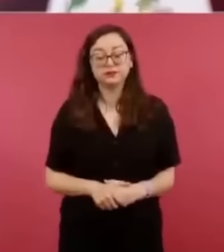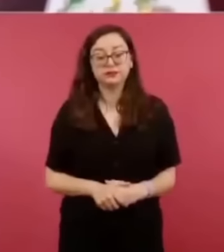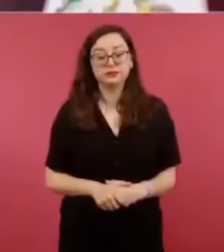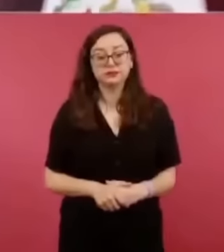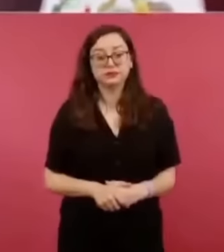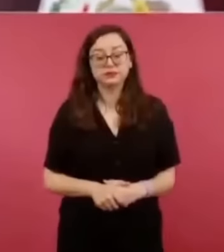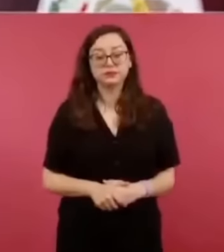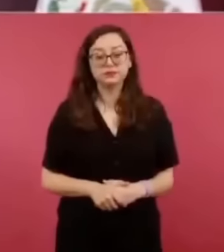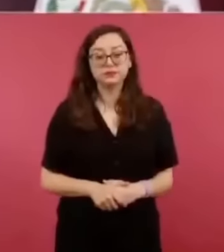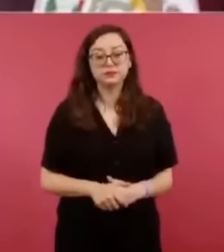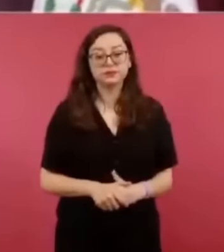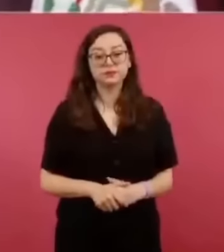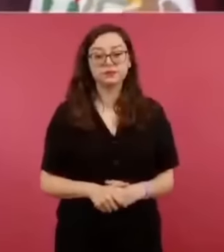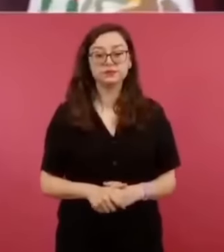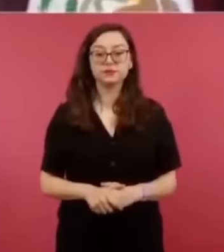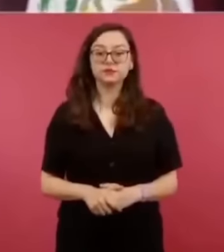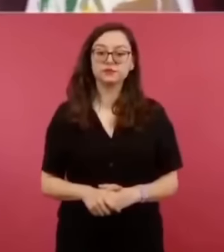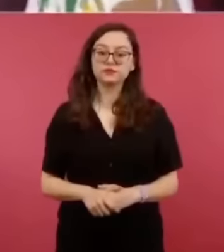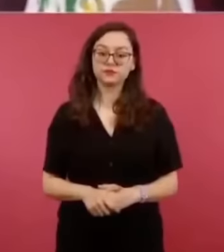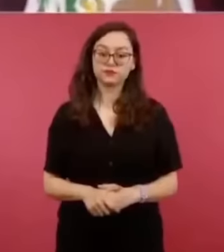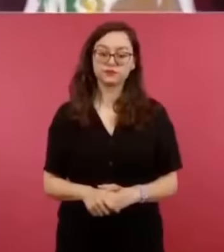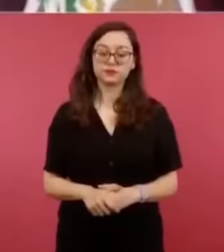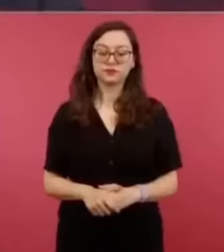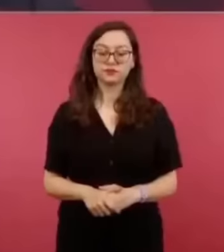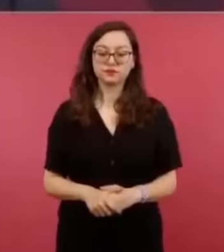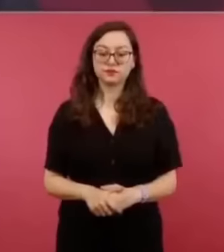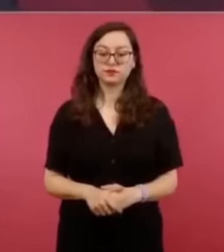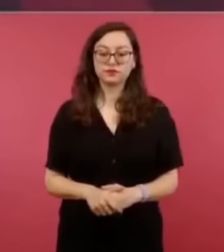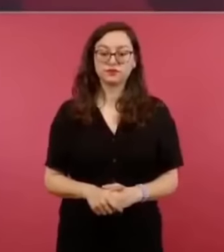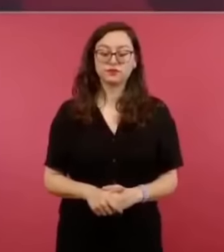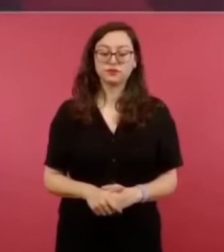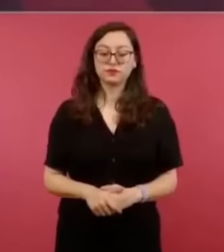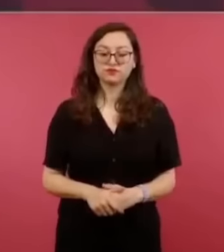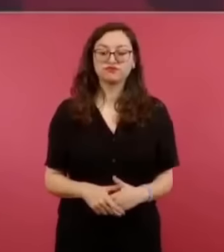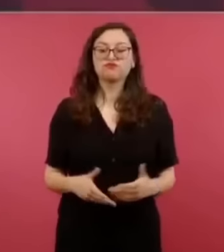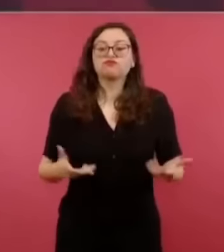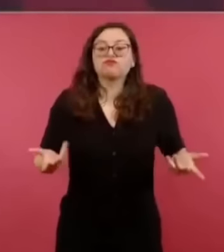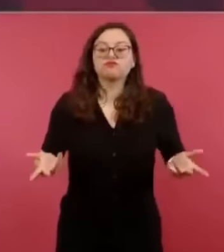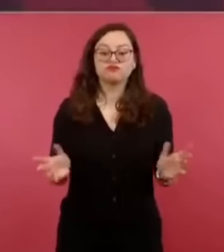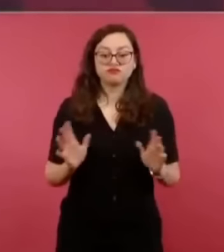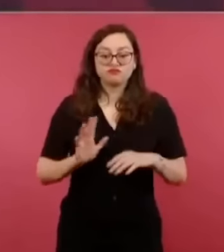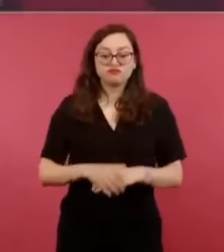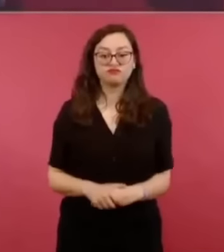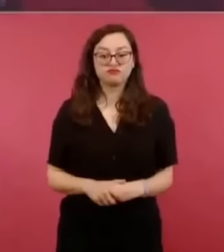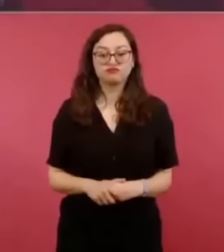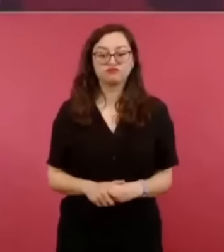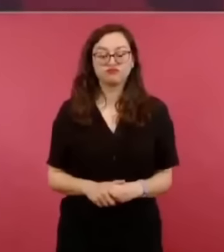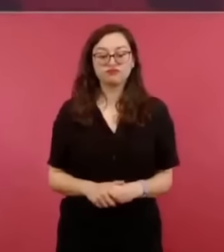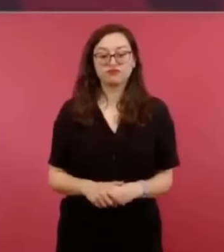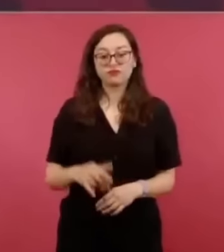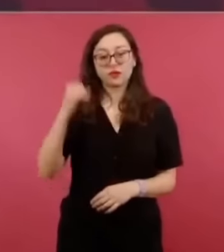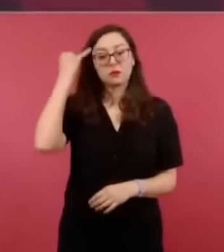imagínense cuánto hubiese yo cobrado